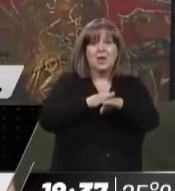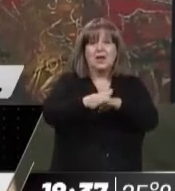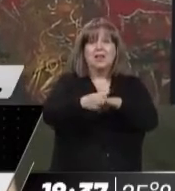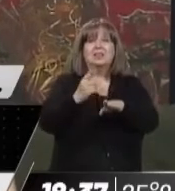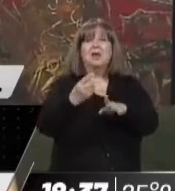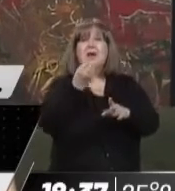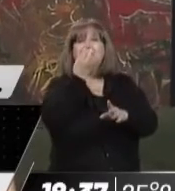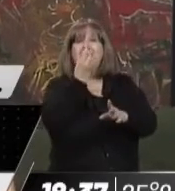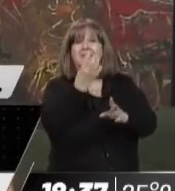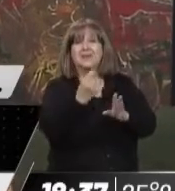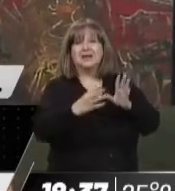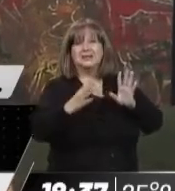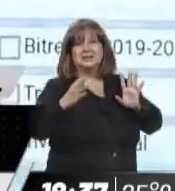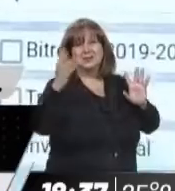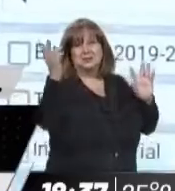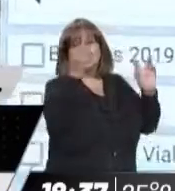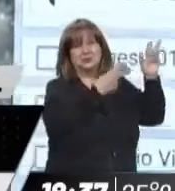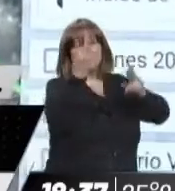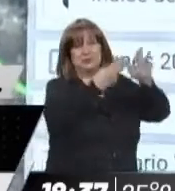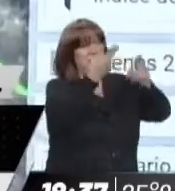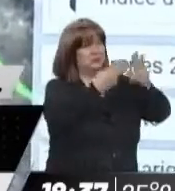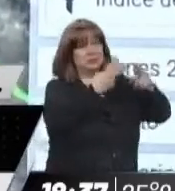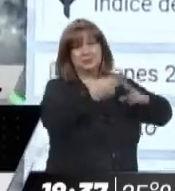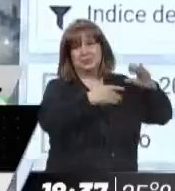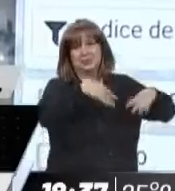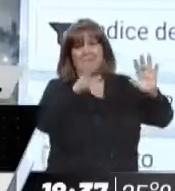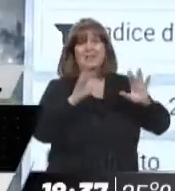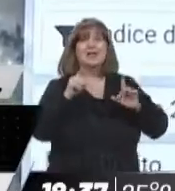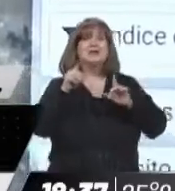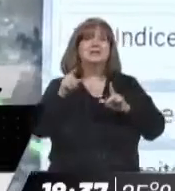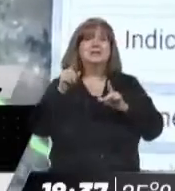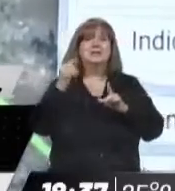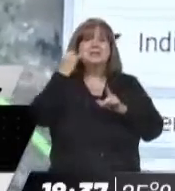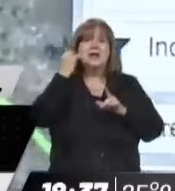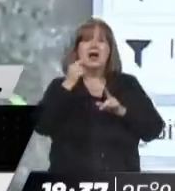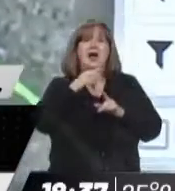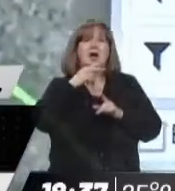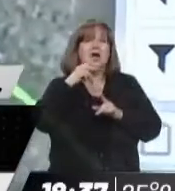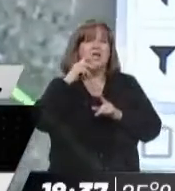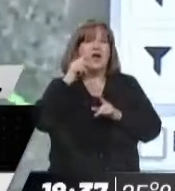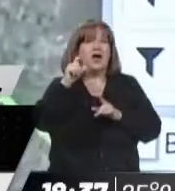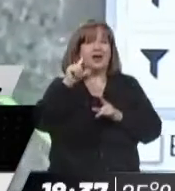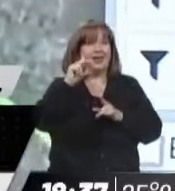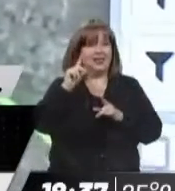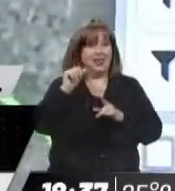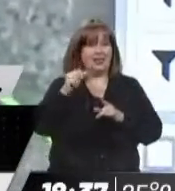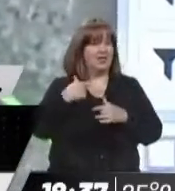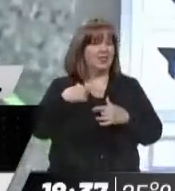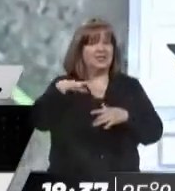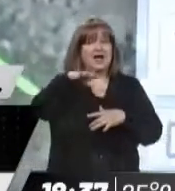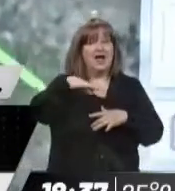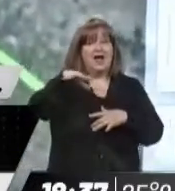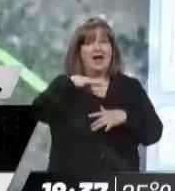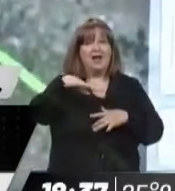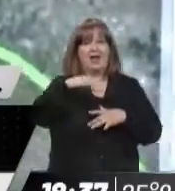y limpieza general. Vialidad cuenta dentro de lo que es su sector, su área de